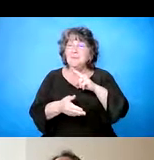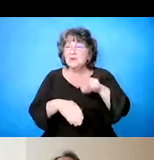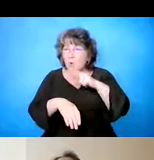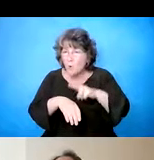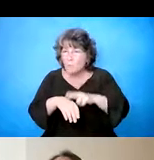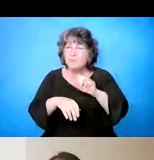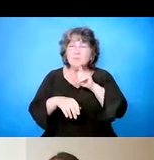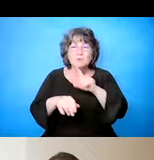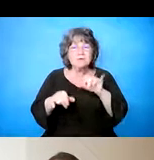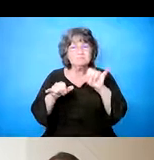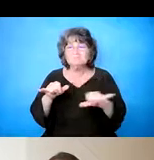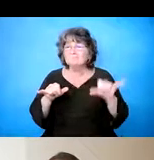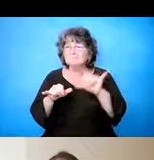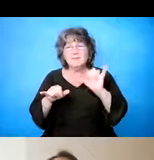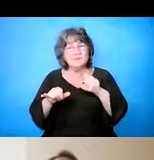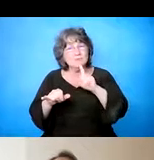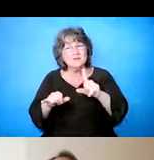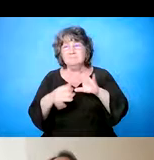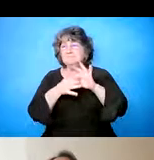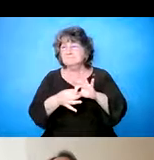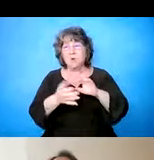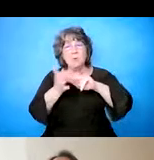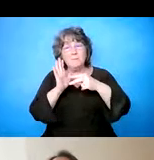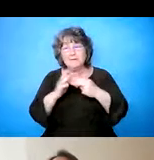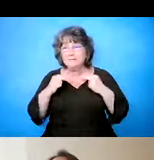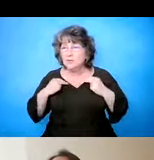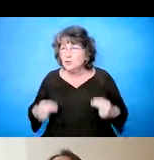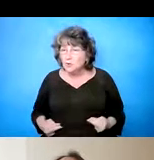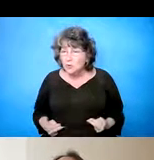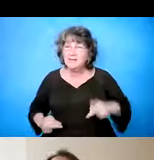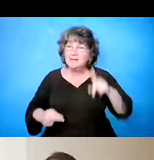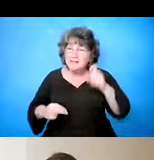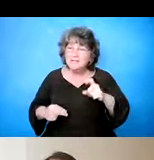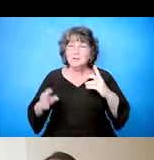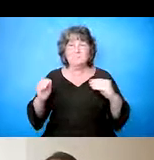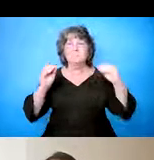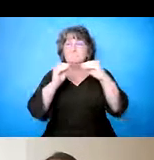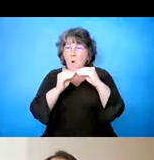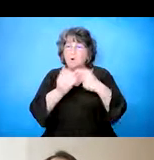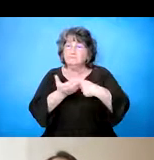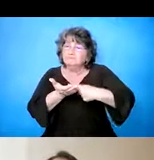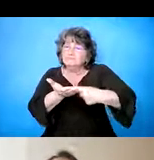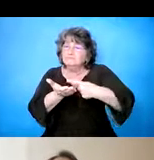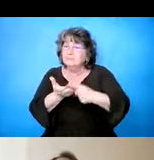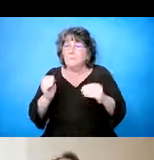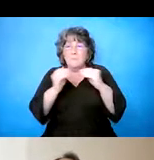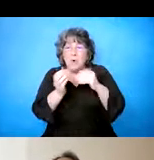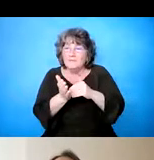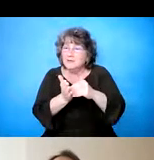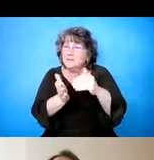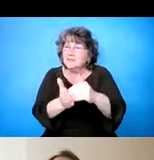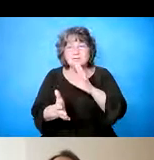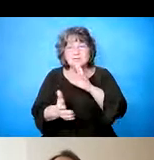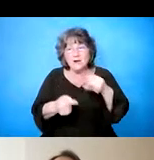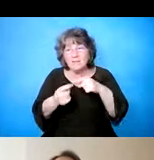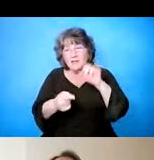he visto, todo, todo, tener esos problemas diarios es parte de ser humanos. Tenemos que hablar sobre esas cosas más frecuentemente.